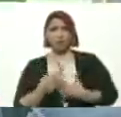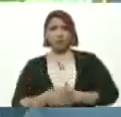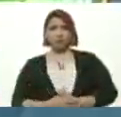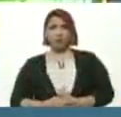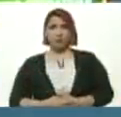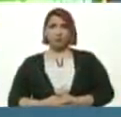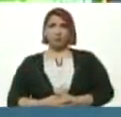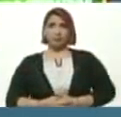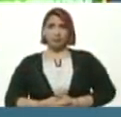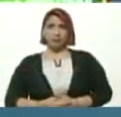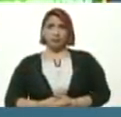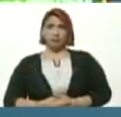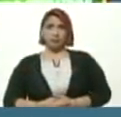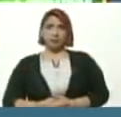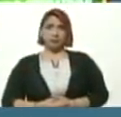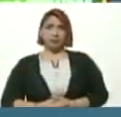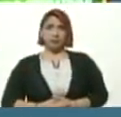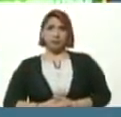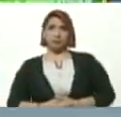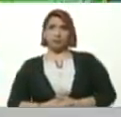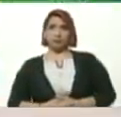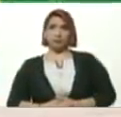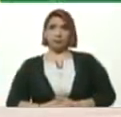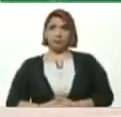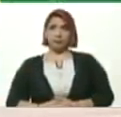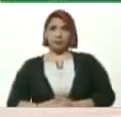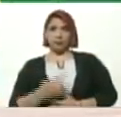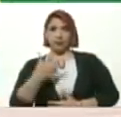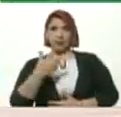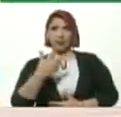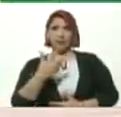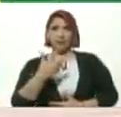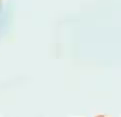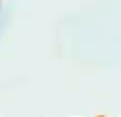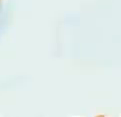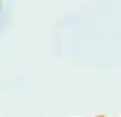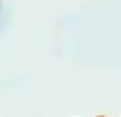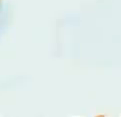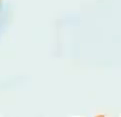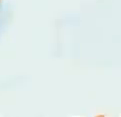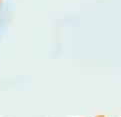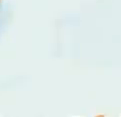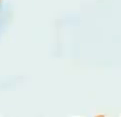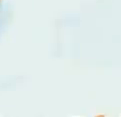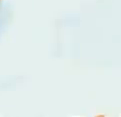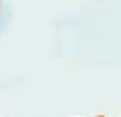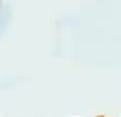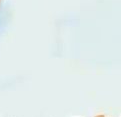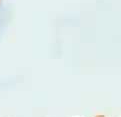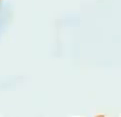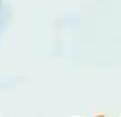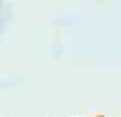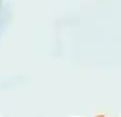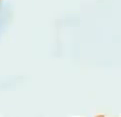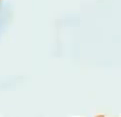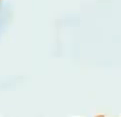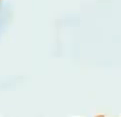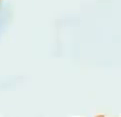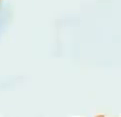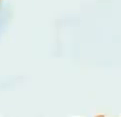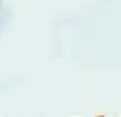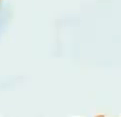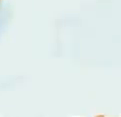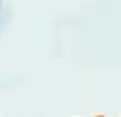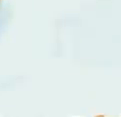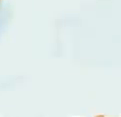¿Verdad? Y vamos por el vértice 3 Puesta en valor De los espacios educativos Mi escuela bella El cuarto